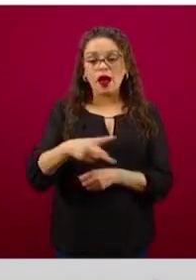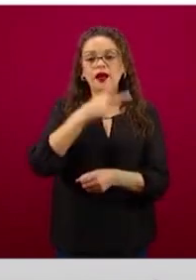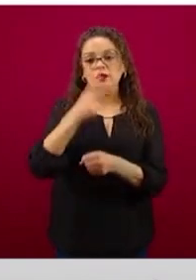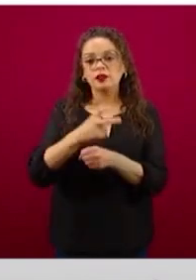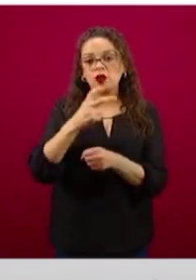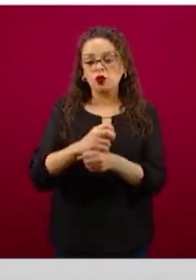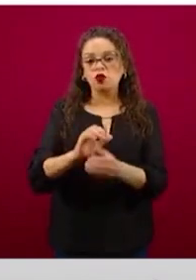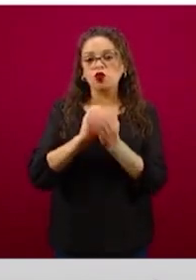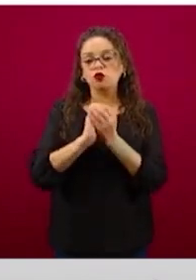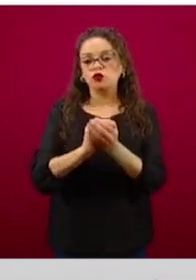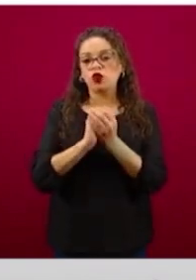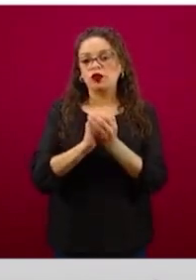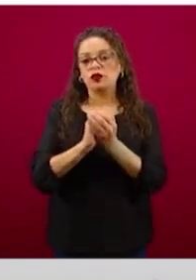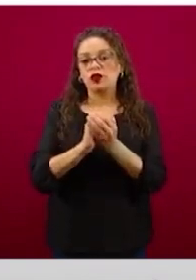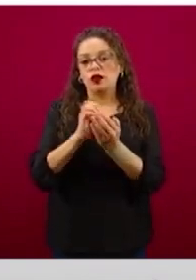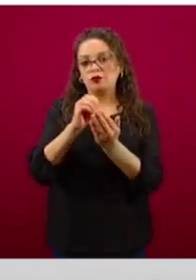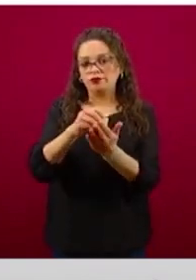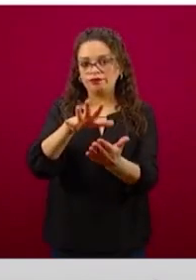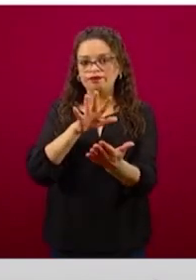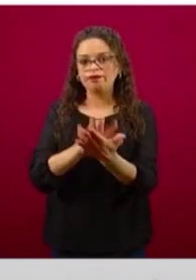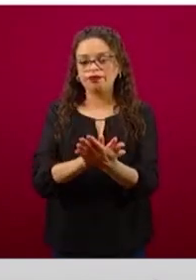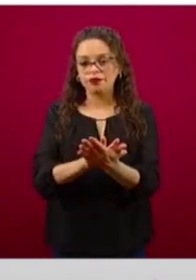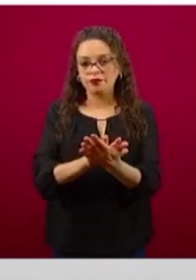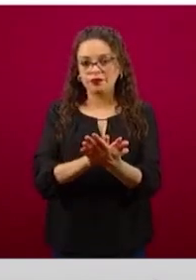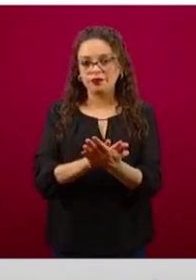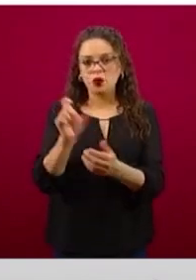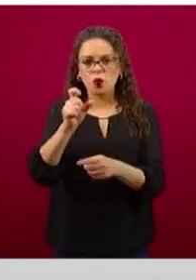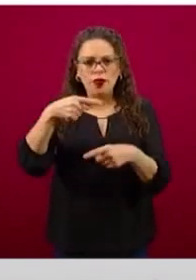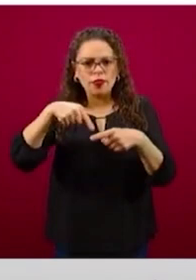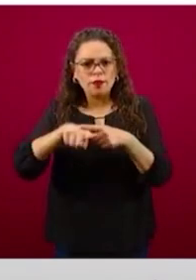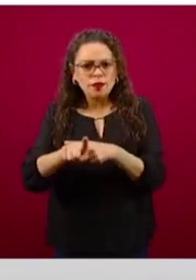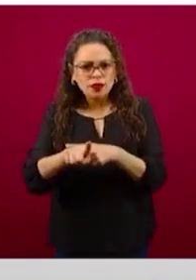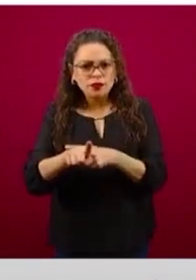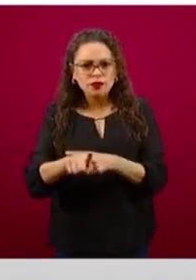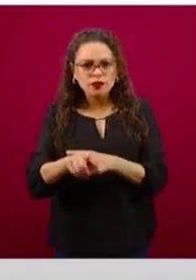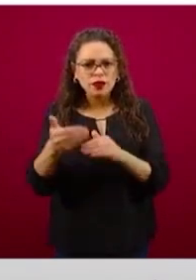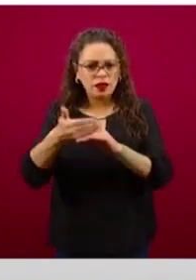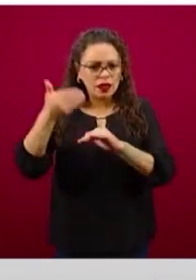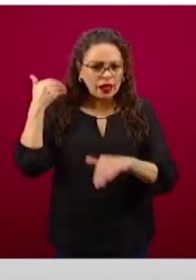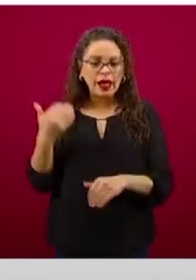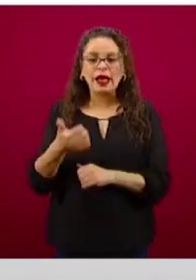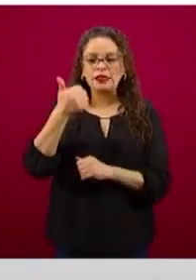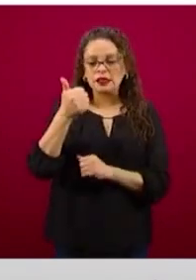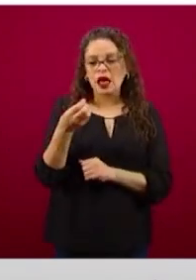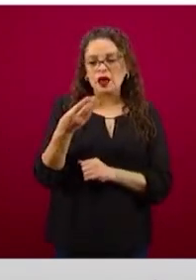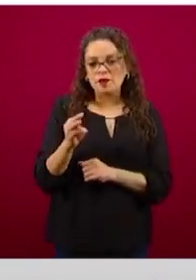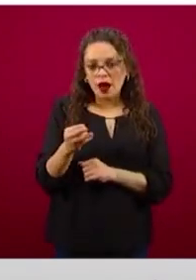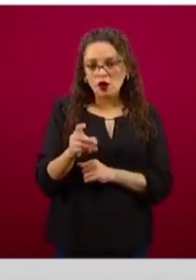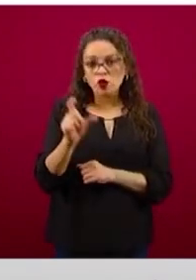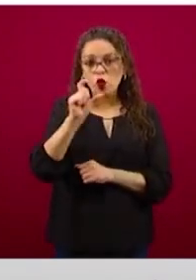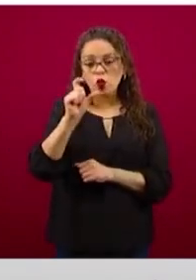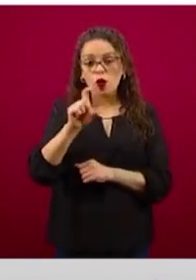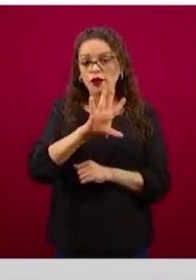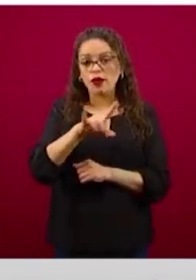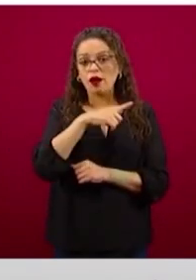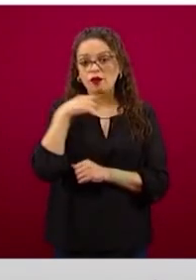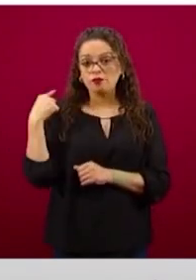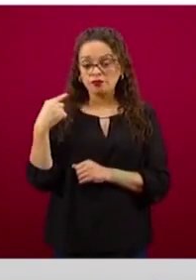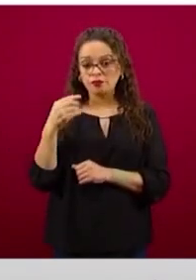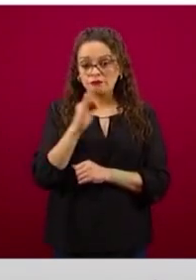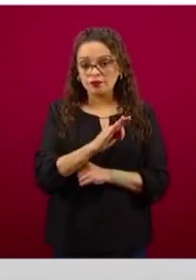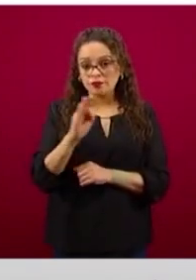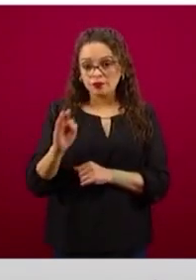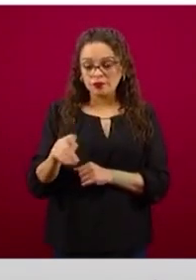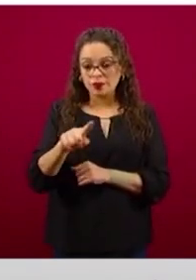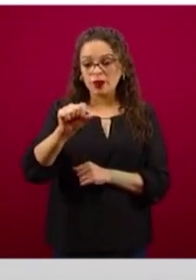el registro del segundo sorteo que empezó el 6 de mayo y acaba el 26 de mayo. Este